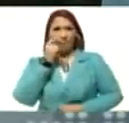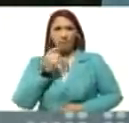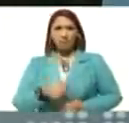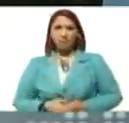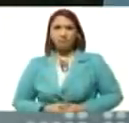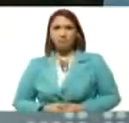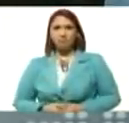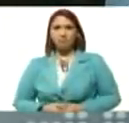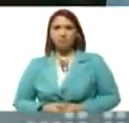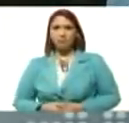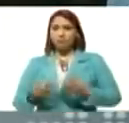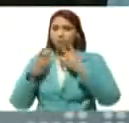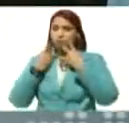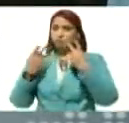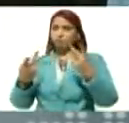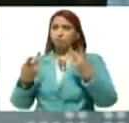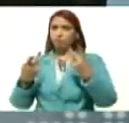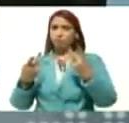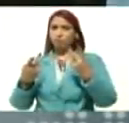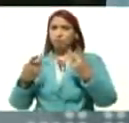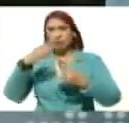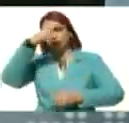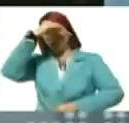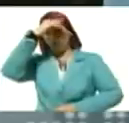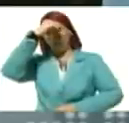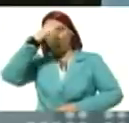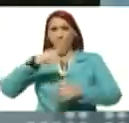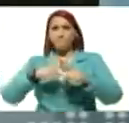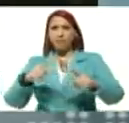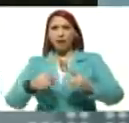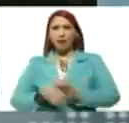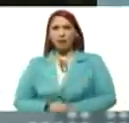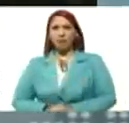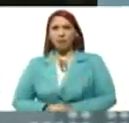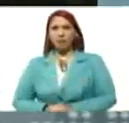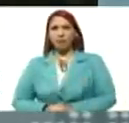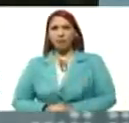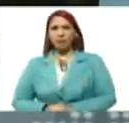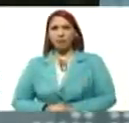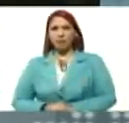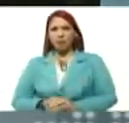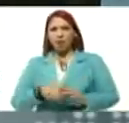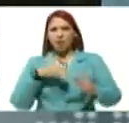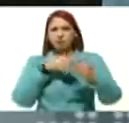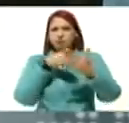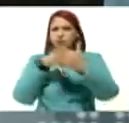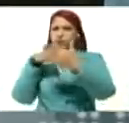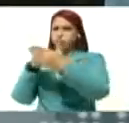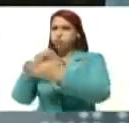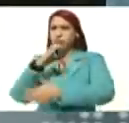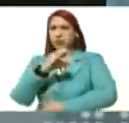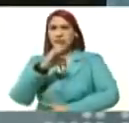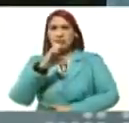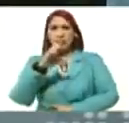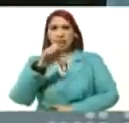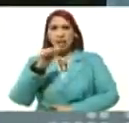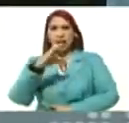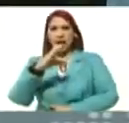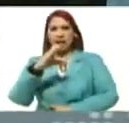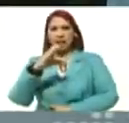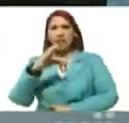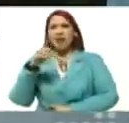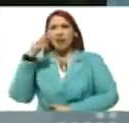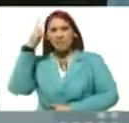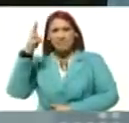y le llevó, mensaje de Donald Trump, para que implosionara, la celada, esa es la verdad, de la calle, en la